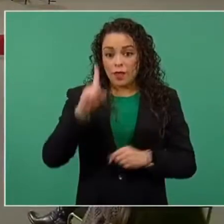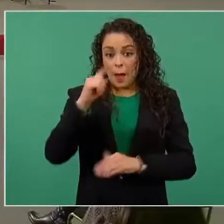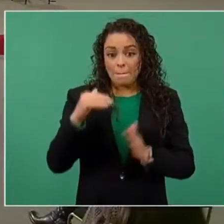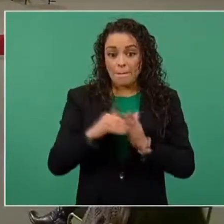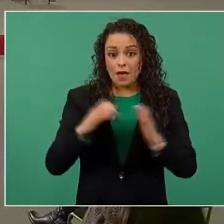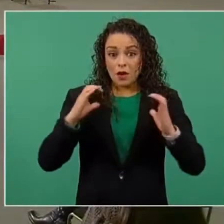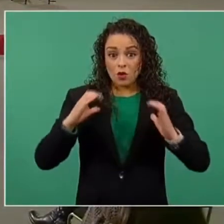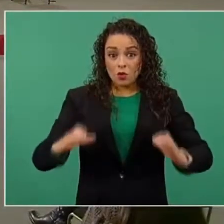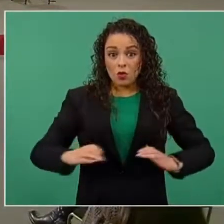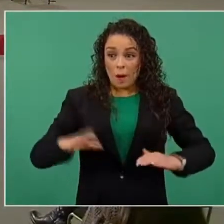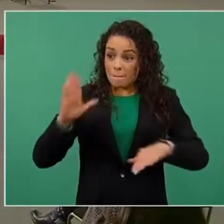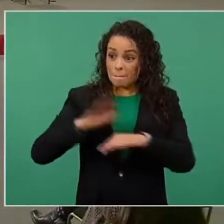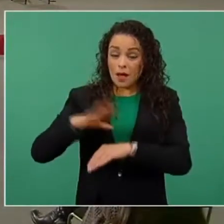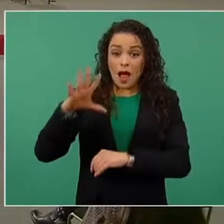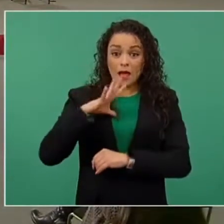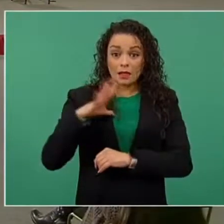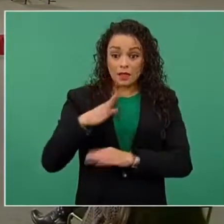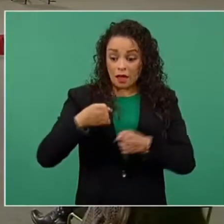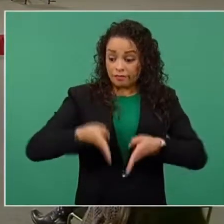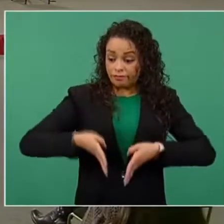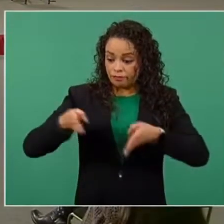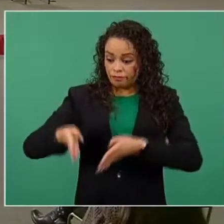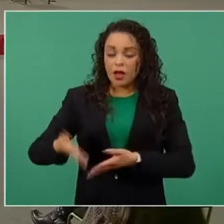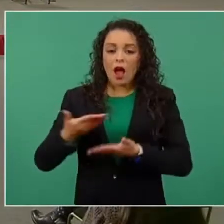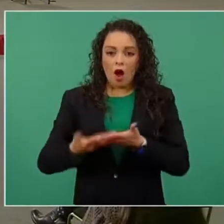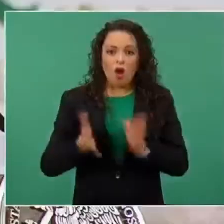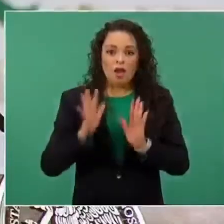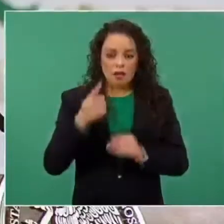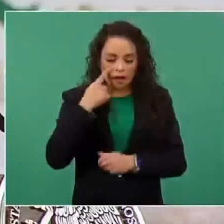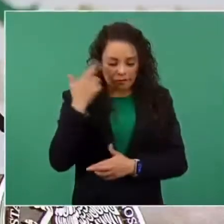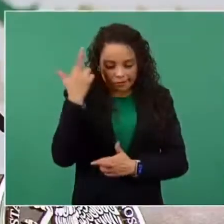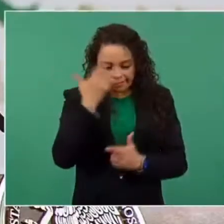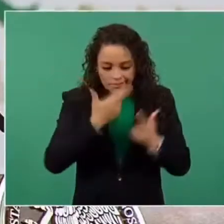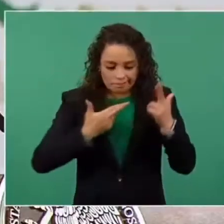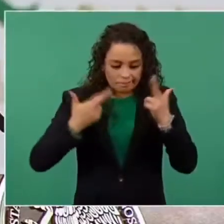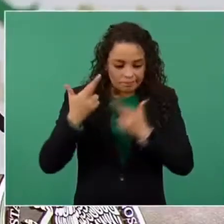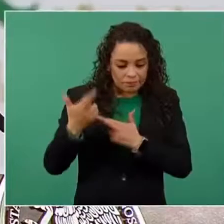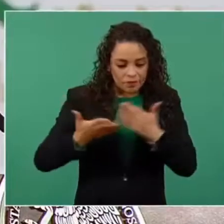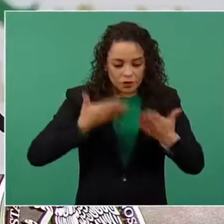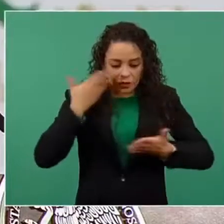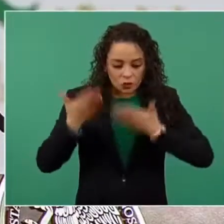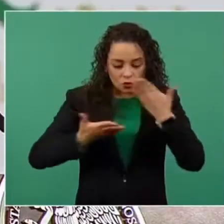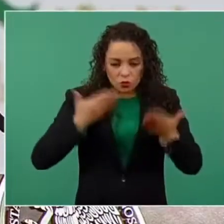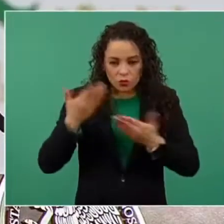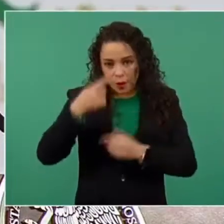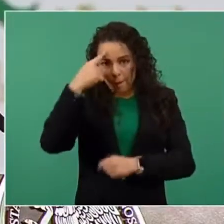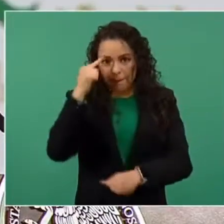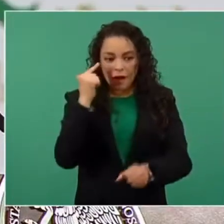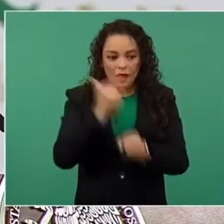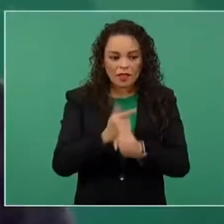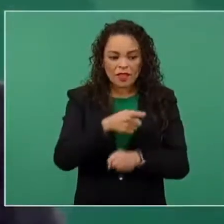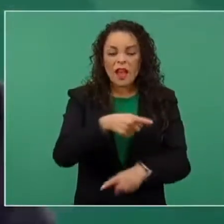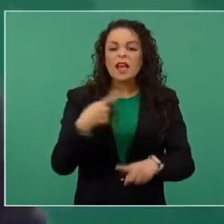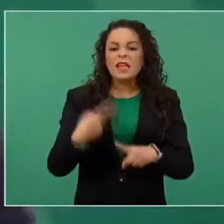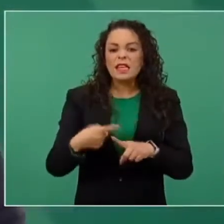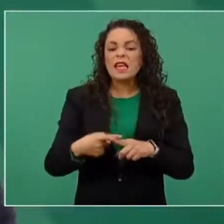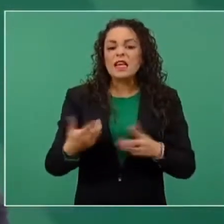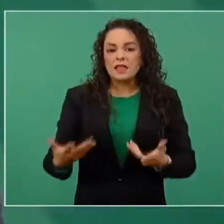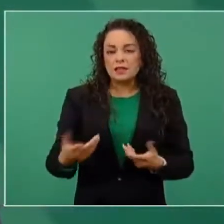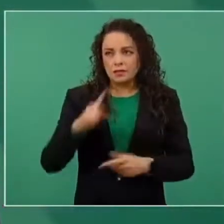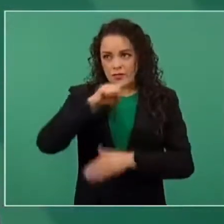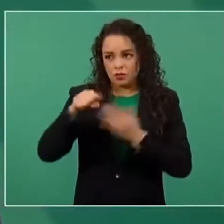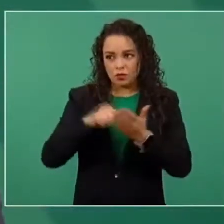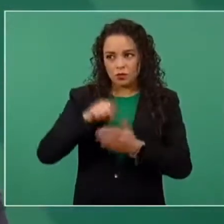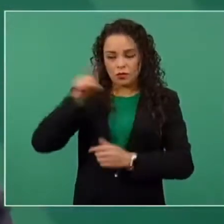en estos momentos están siendo ya procesados dentro del Centro de Identificación Humana de Saltillo.